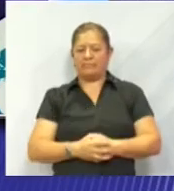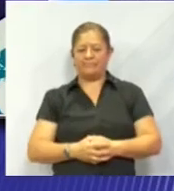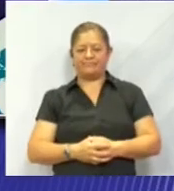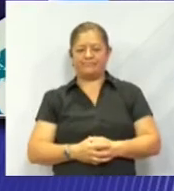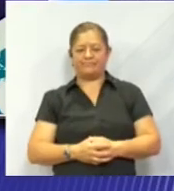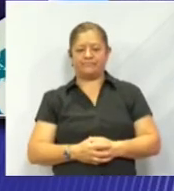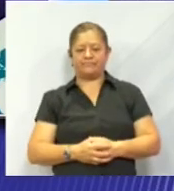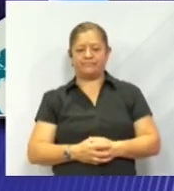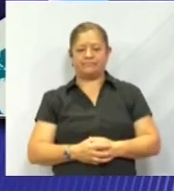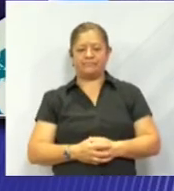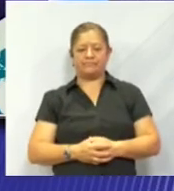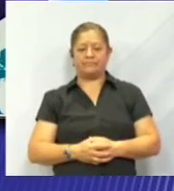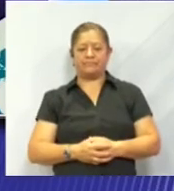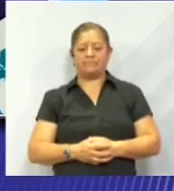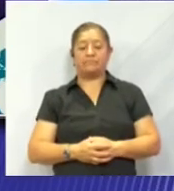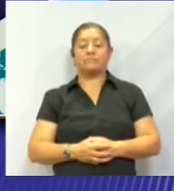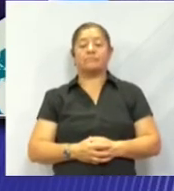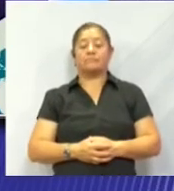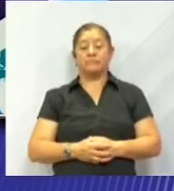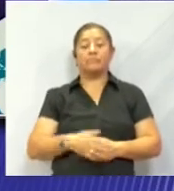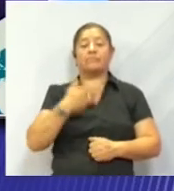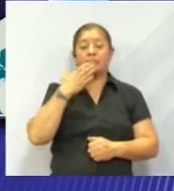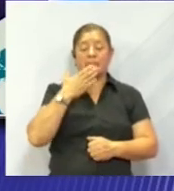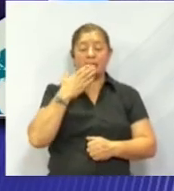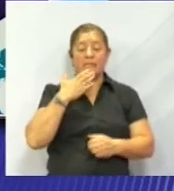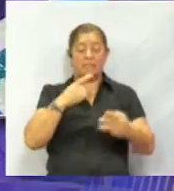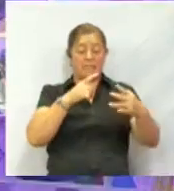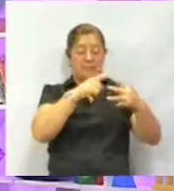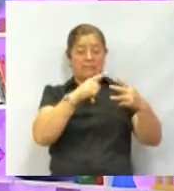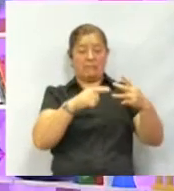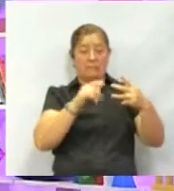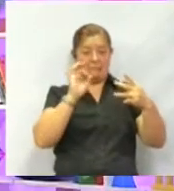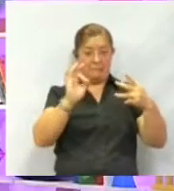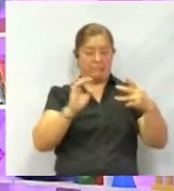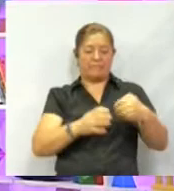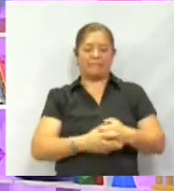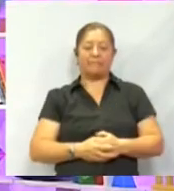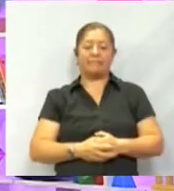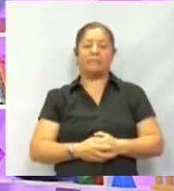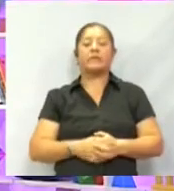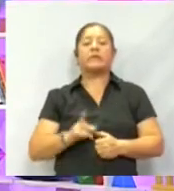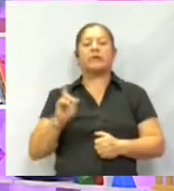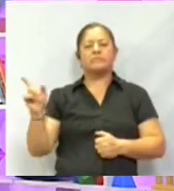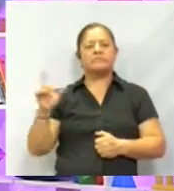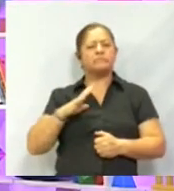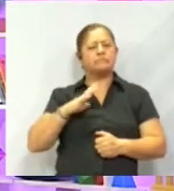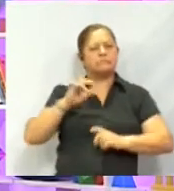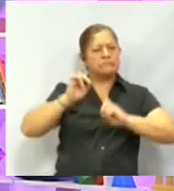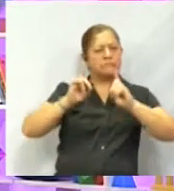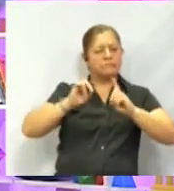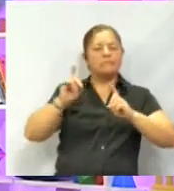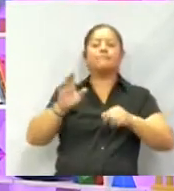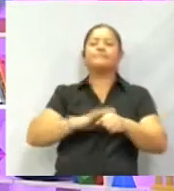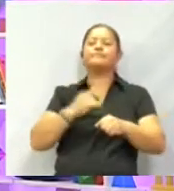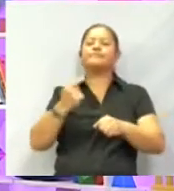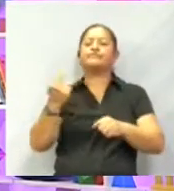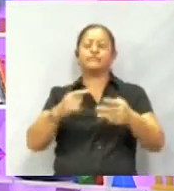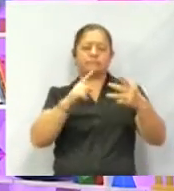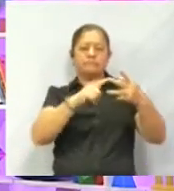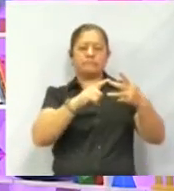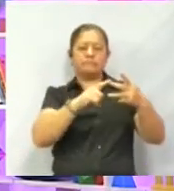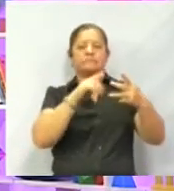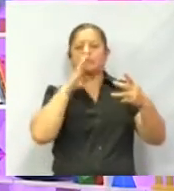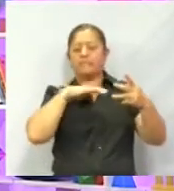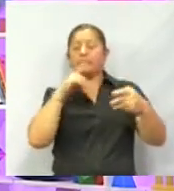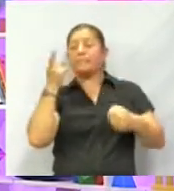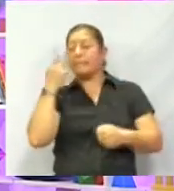Claro. Es un buen puntaje, lo hizo muy bien. Pero, ¿qué tal si antes le despejamos esta duda de por qué la segunda no fue correcta, ¿te parece? Entonces,